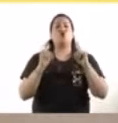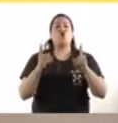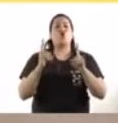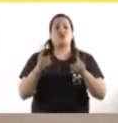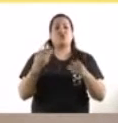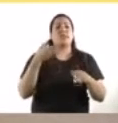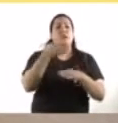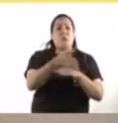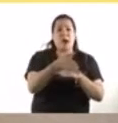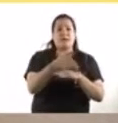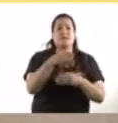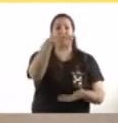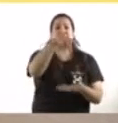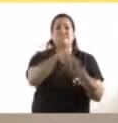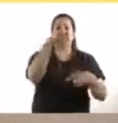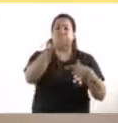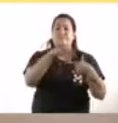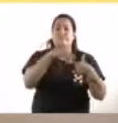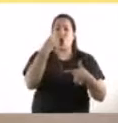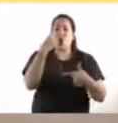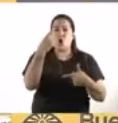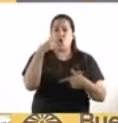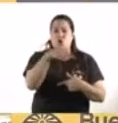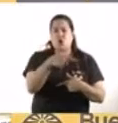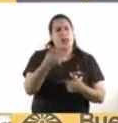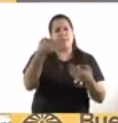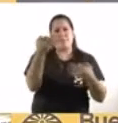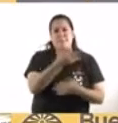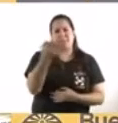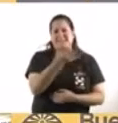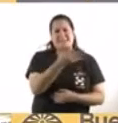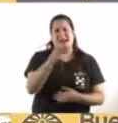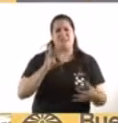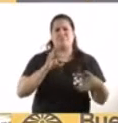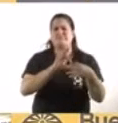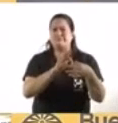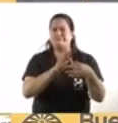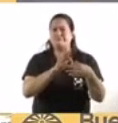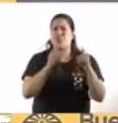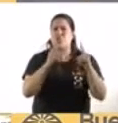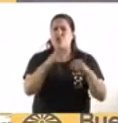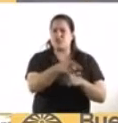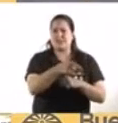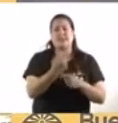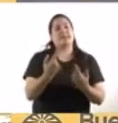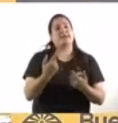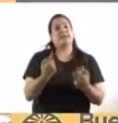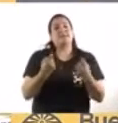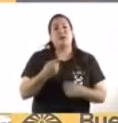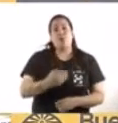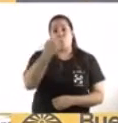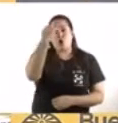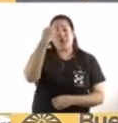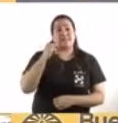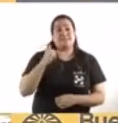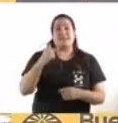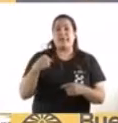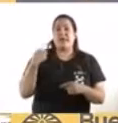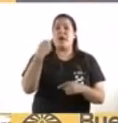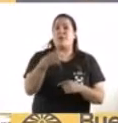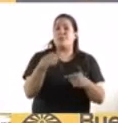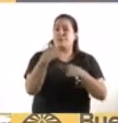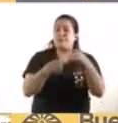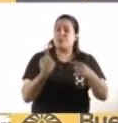específicos para ellos y les pedimos que lo hagan cada 15 días. Porque gracias al cumplimiento estricto de los protocolos en las